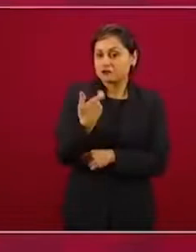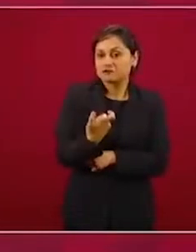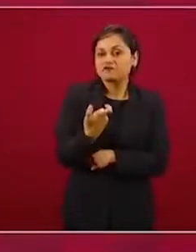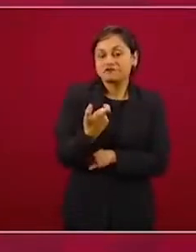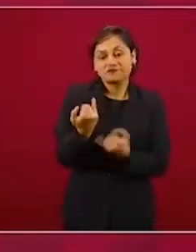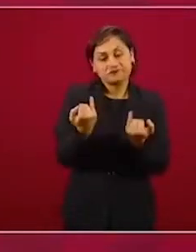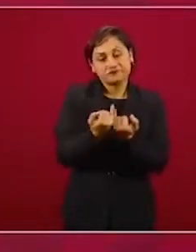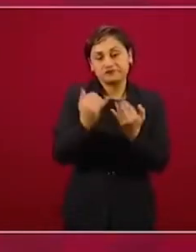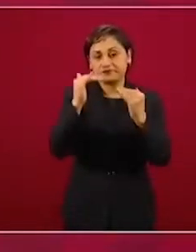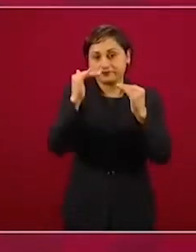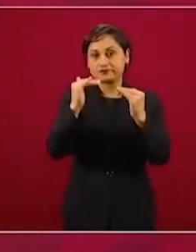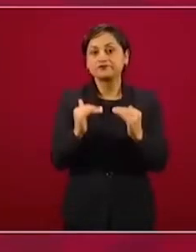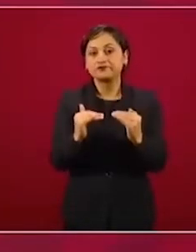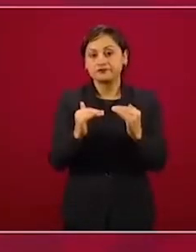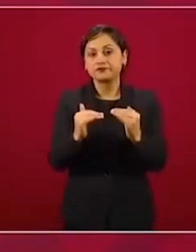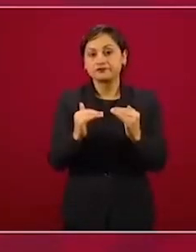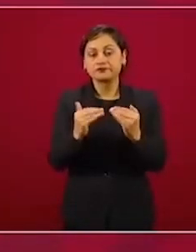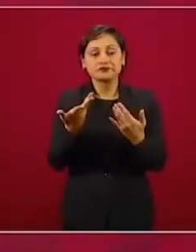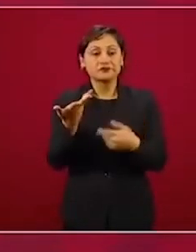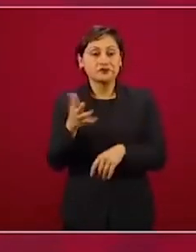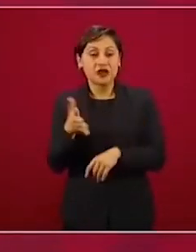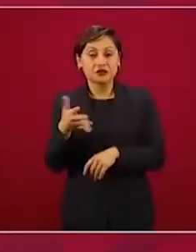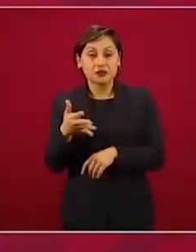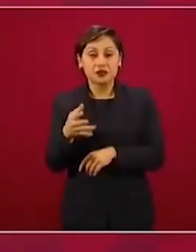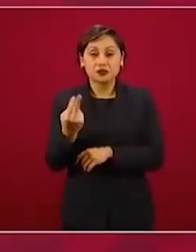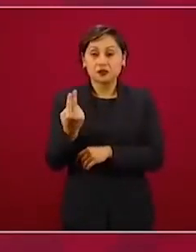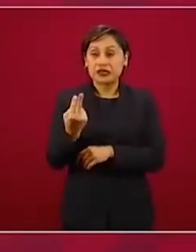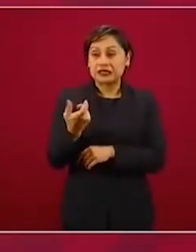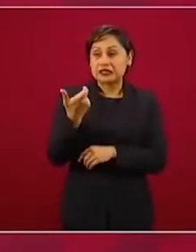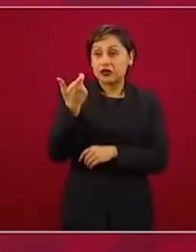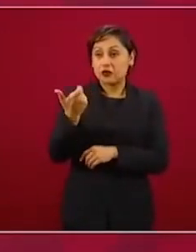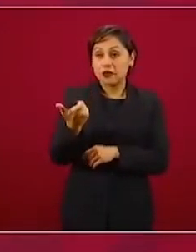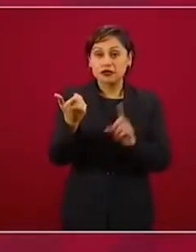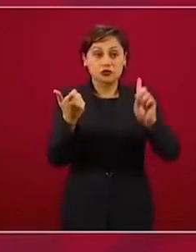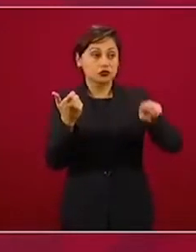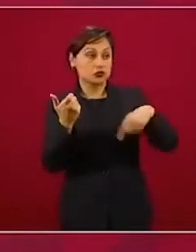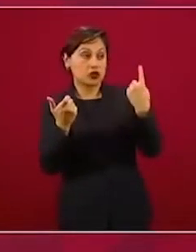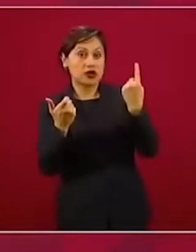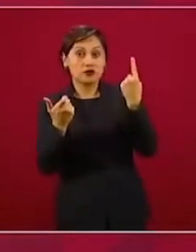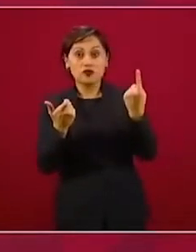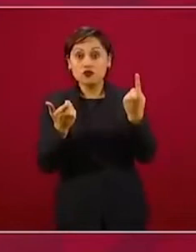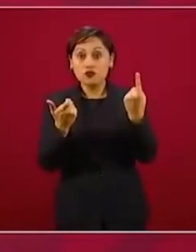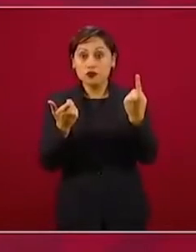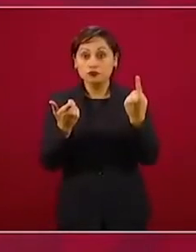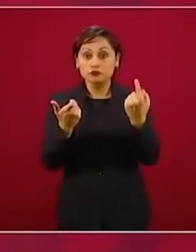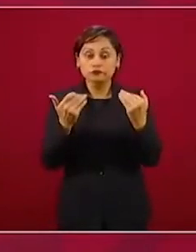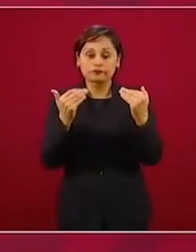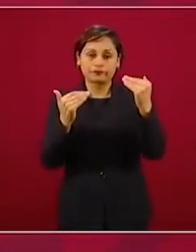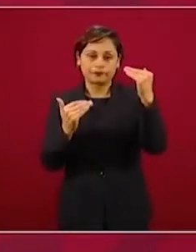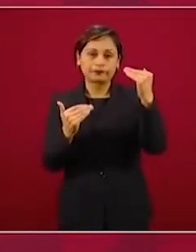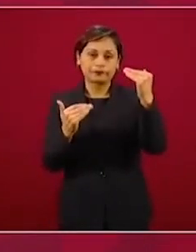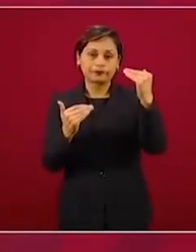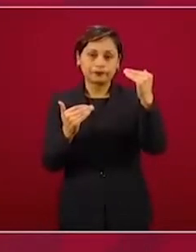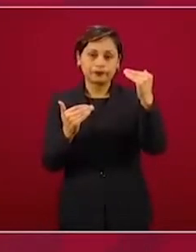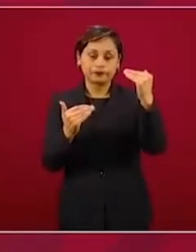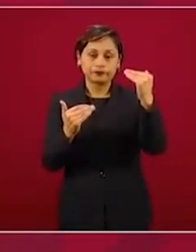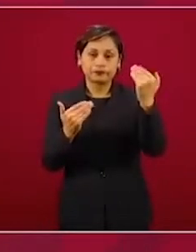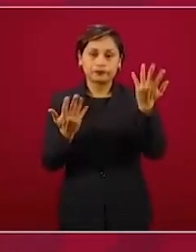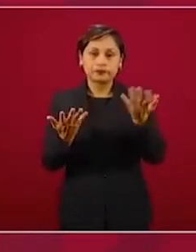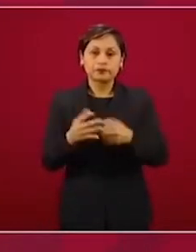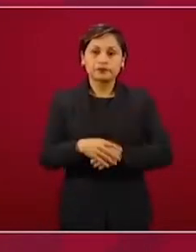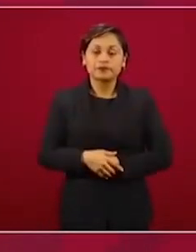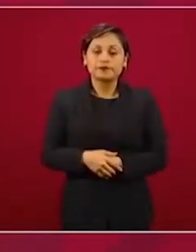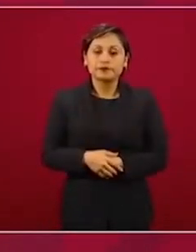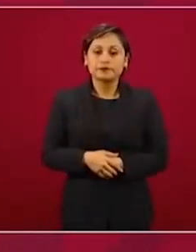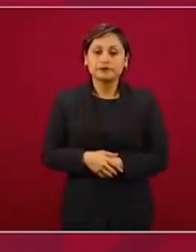25 pesos por dólar y poco a poco se